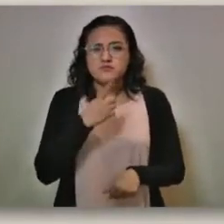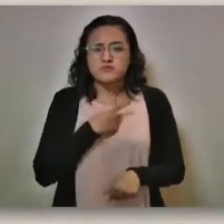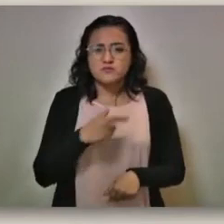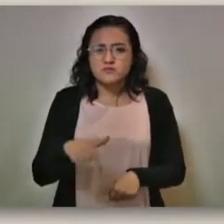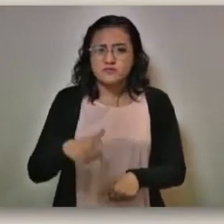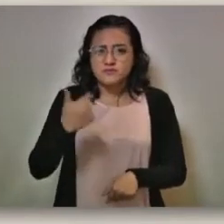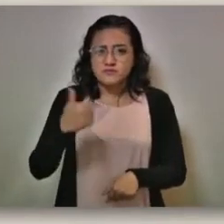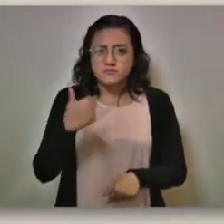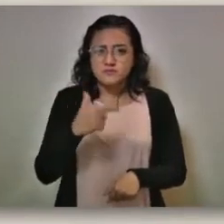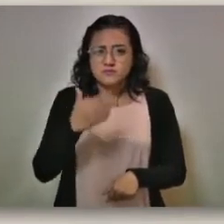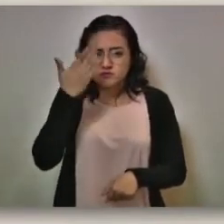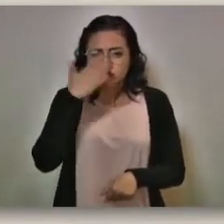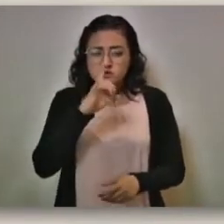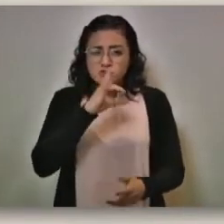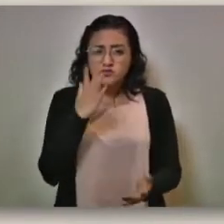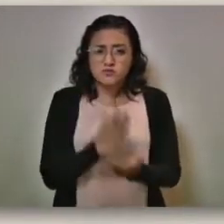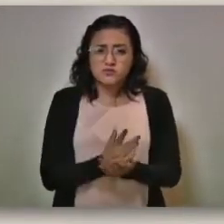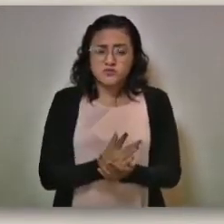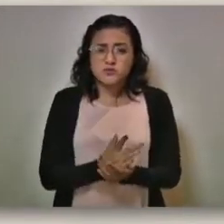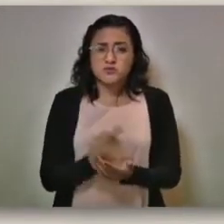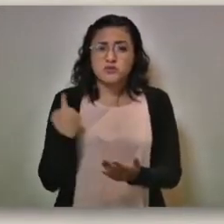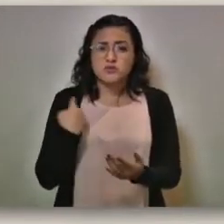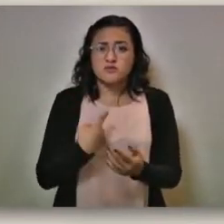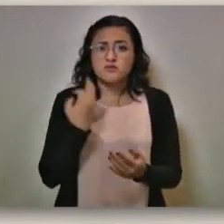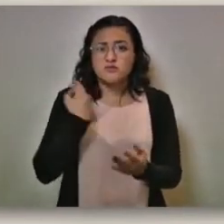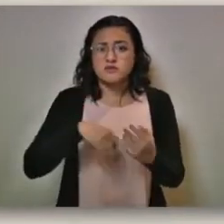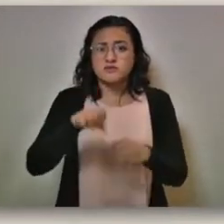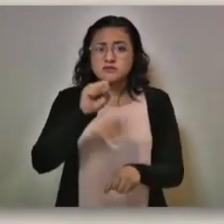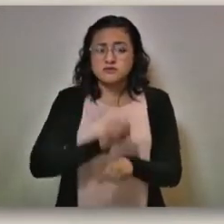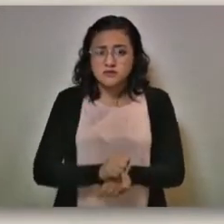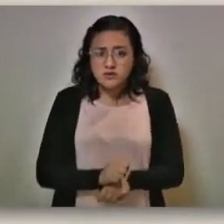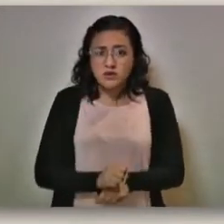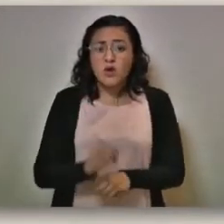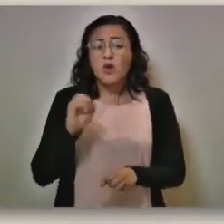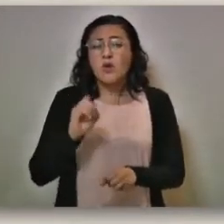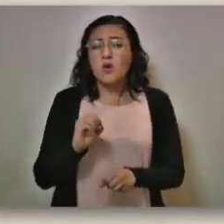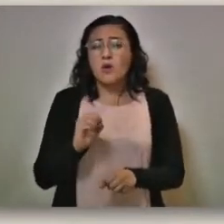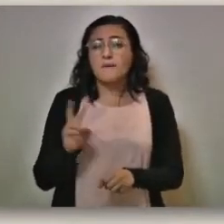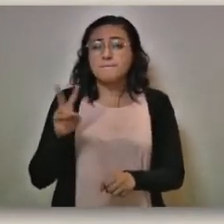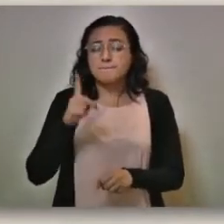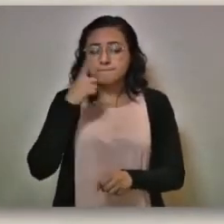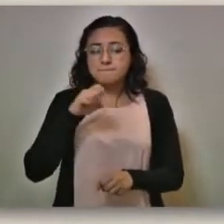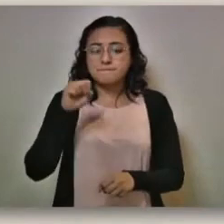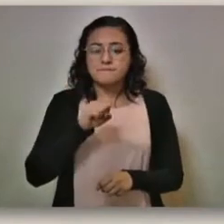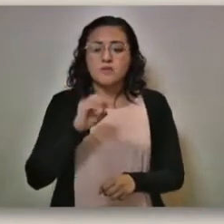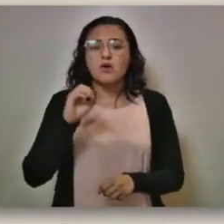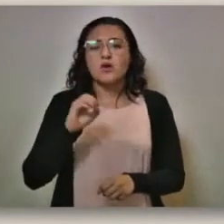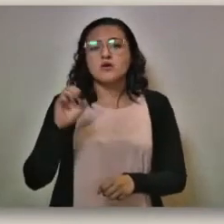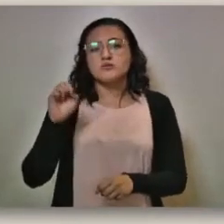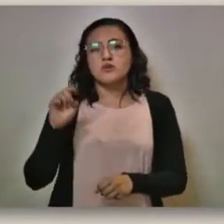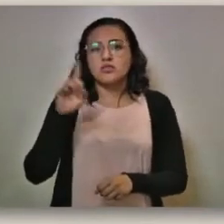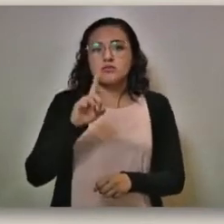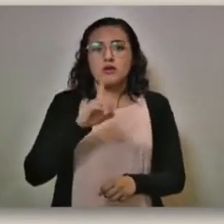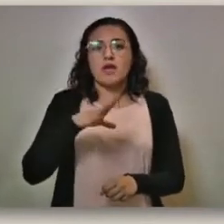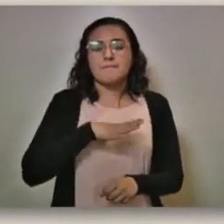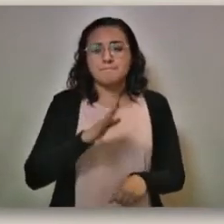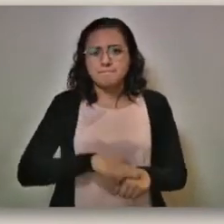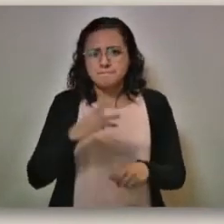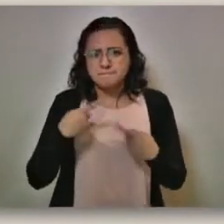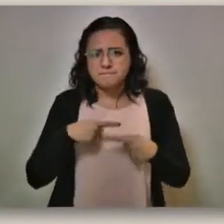12, saber si son los únicos durante todo el fin de semana o de viernes para sábado y de sábado para domingo hubiera más